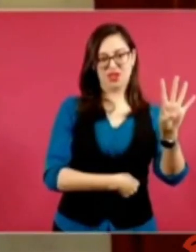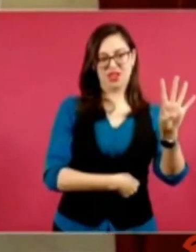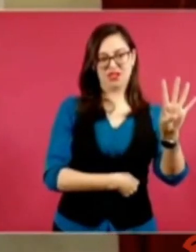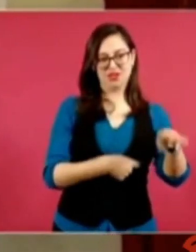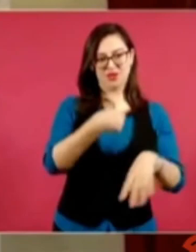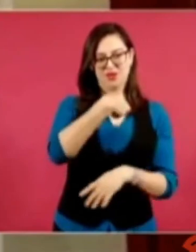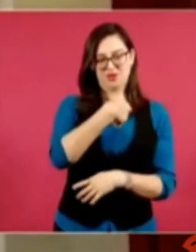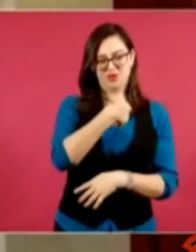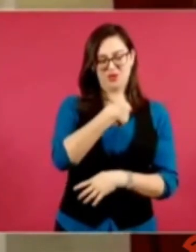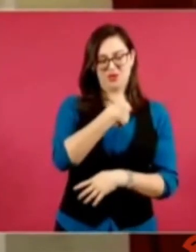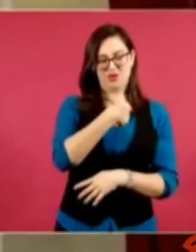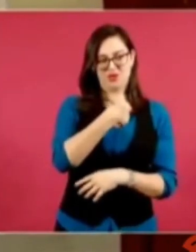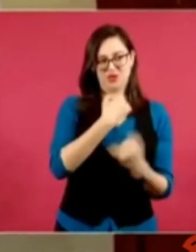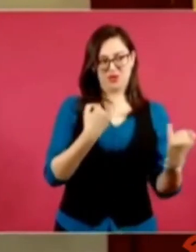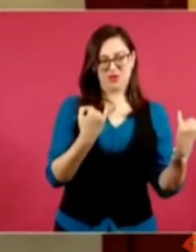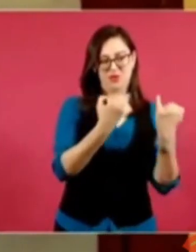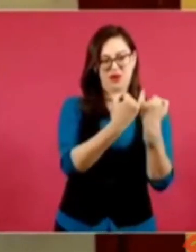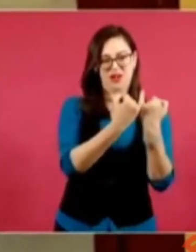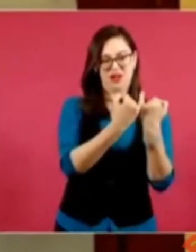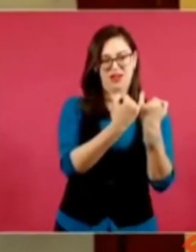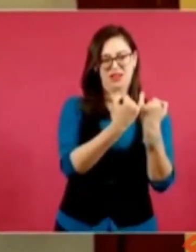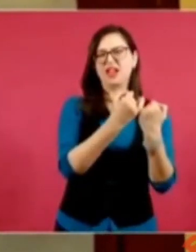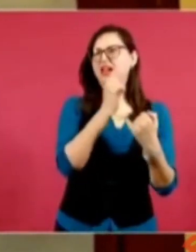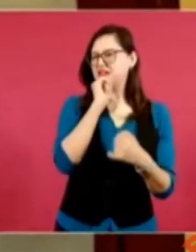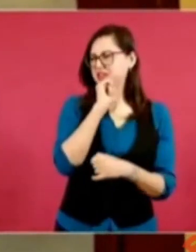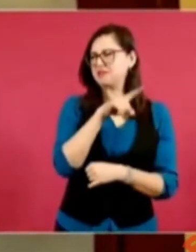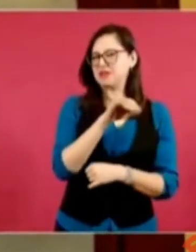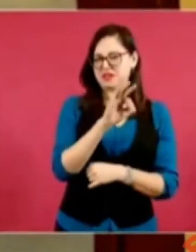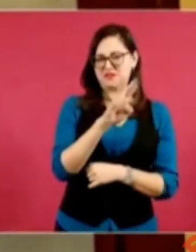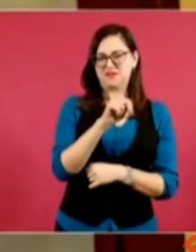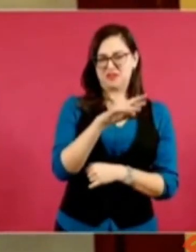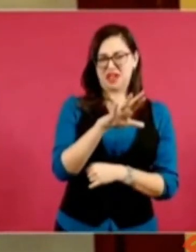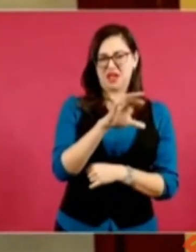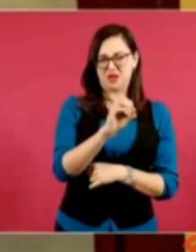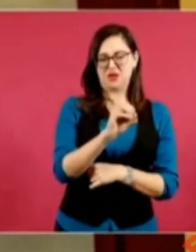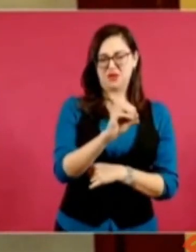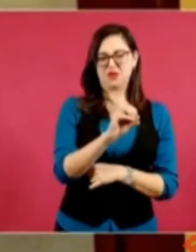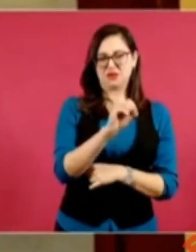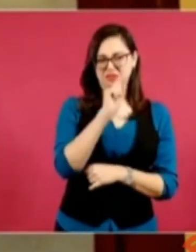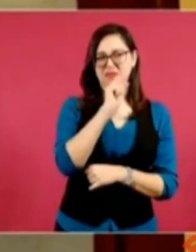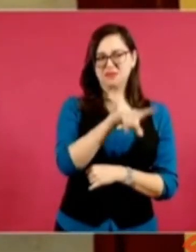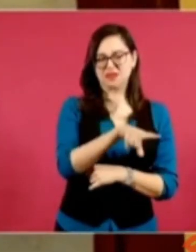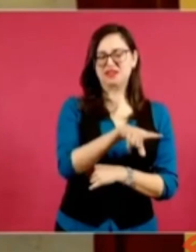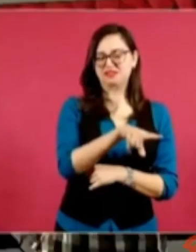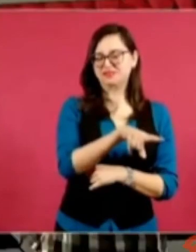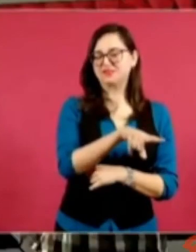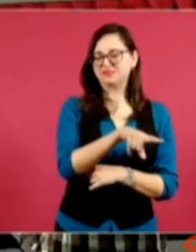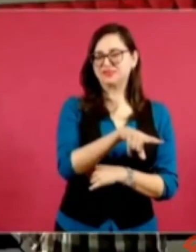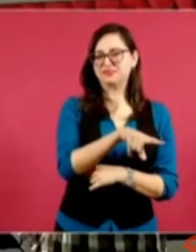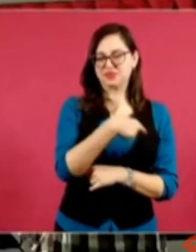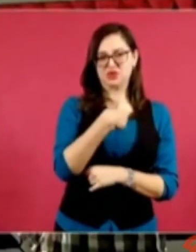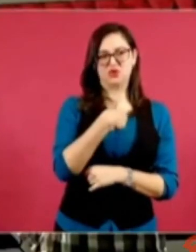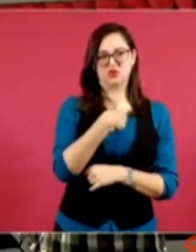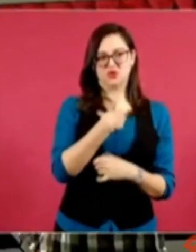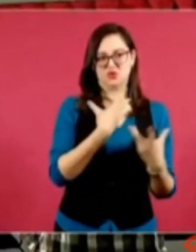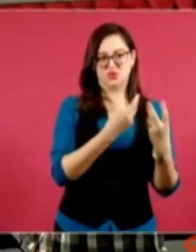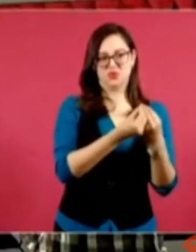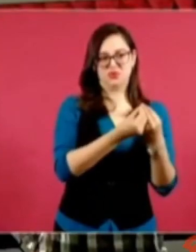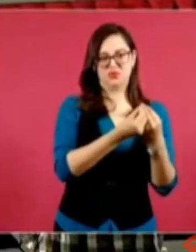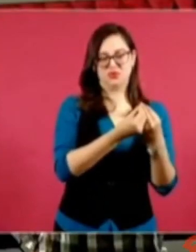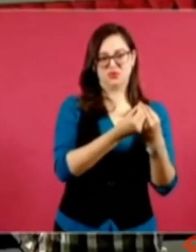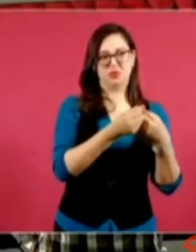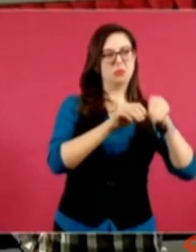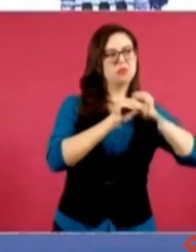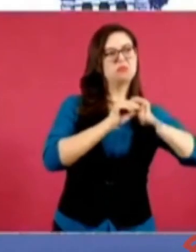creo que a Franco también este en